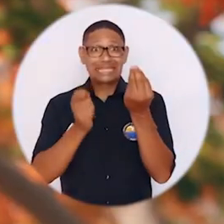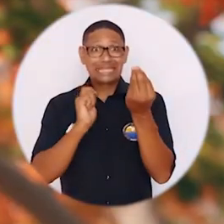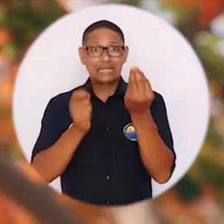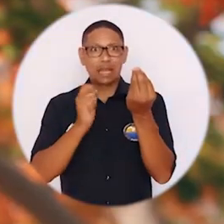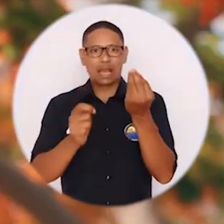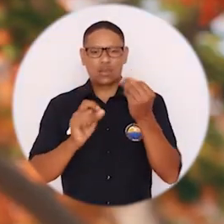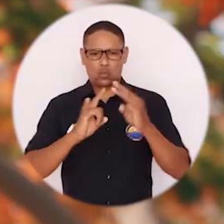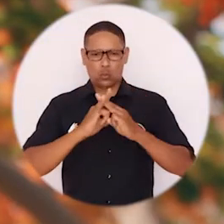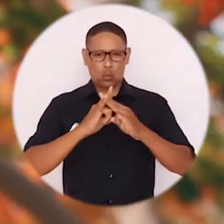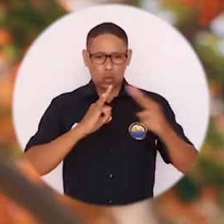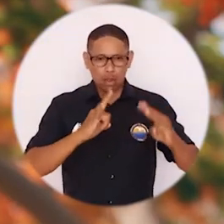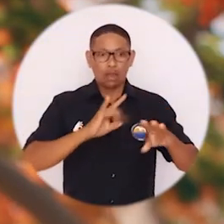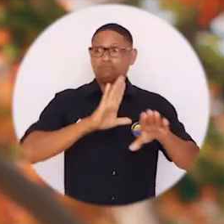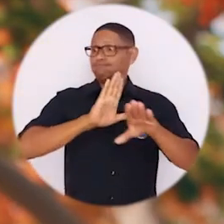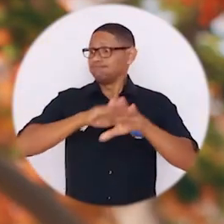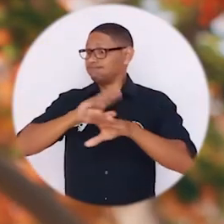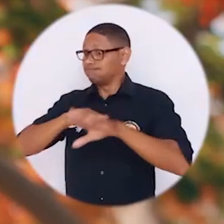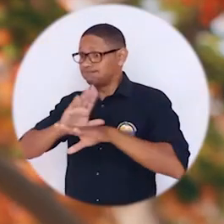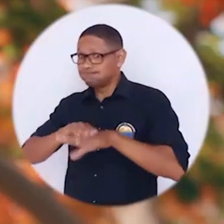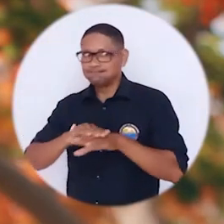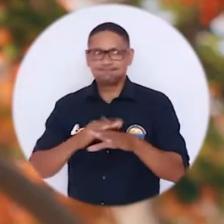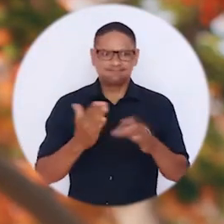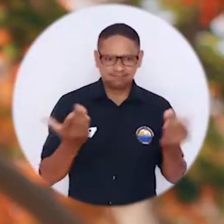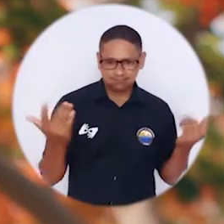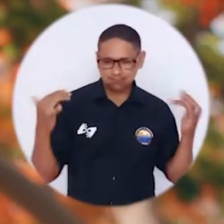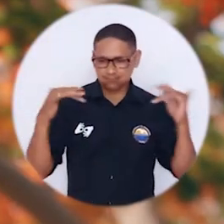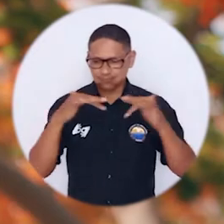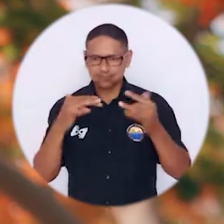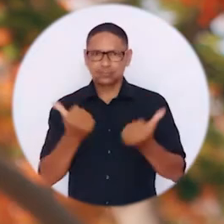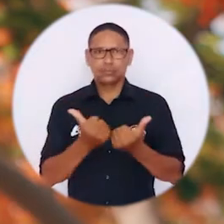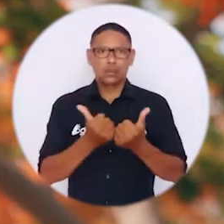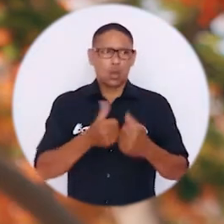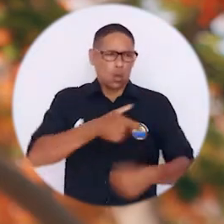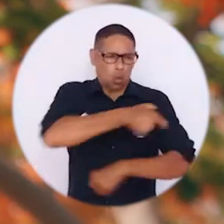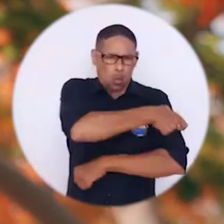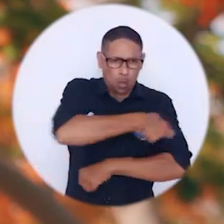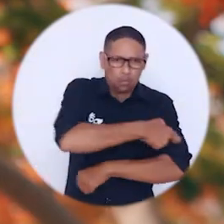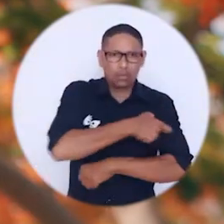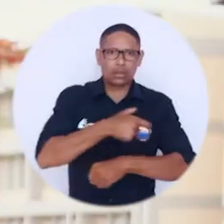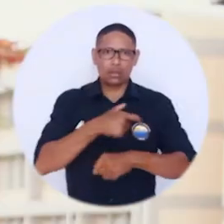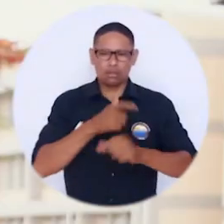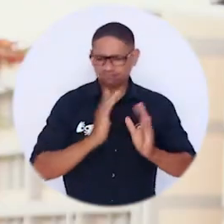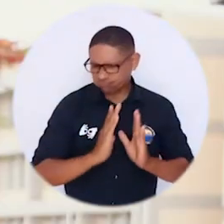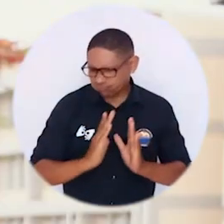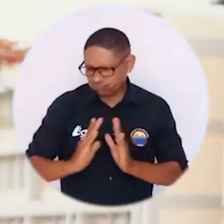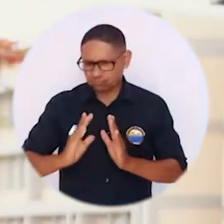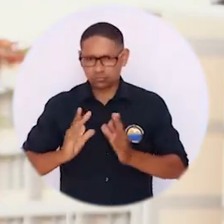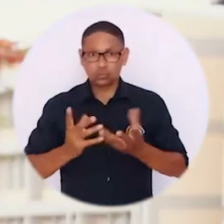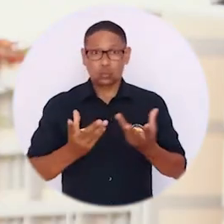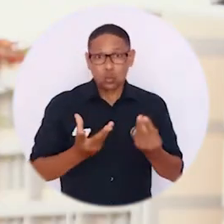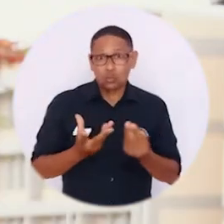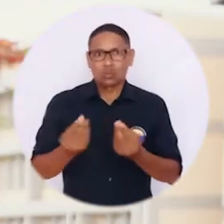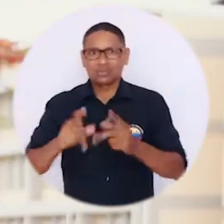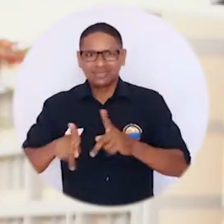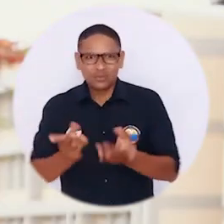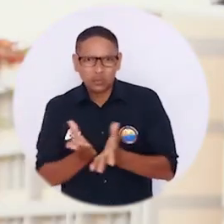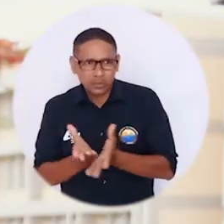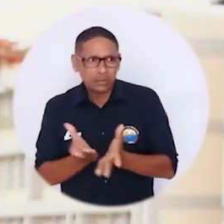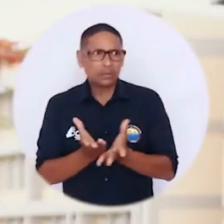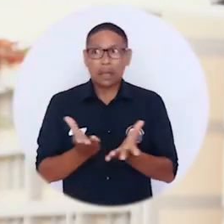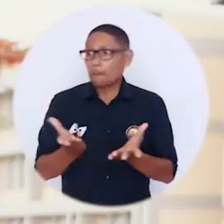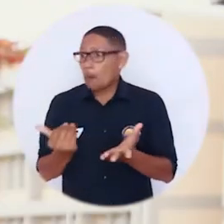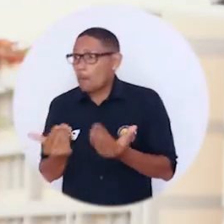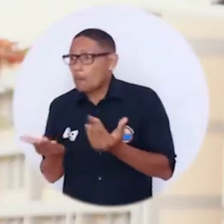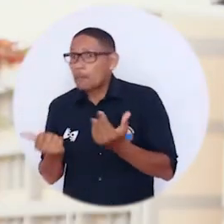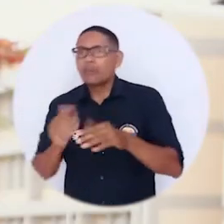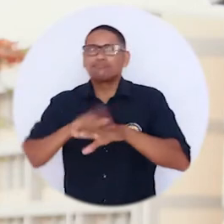Sindicatos de la Universidad del Magdalena hicieron un llamado a la unidad de los estamentos universitarios. Comités, organizaciones y demás